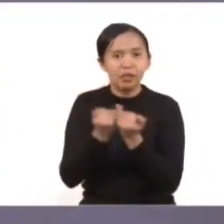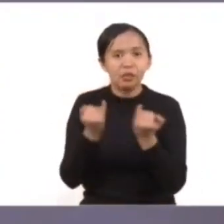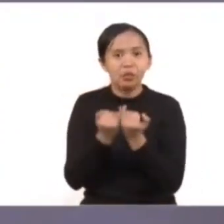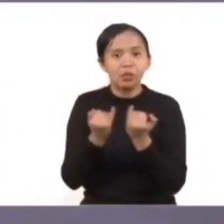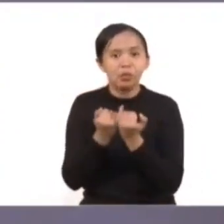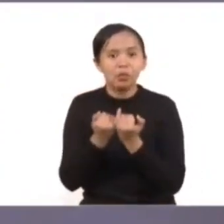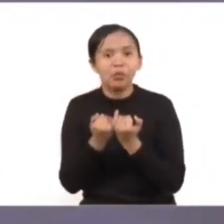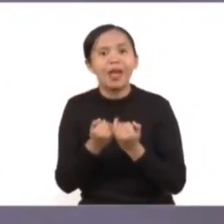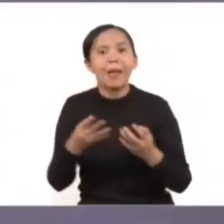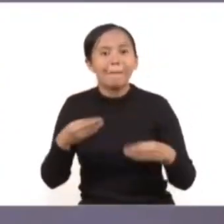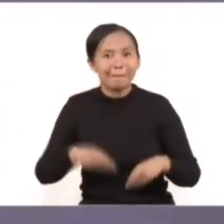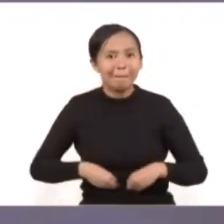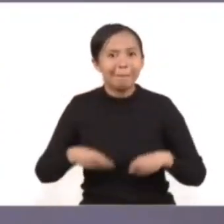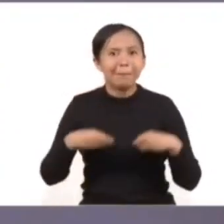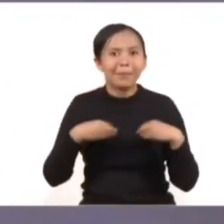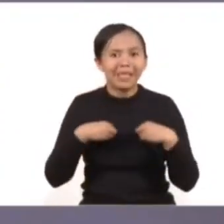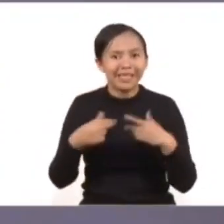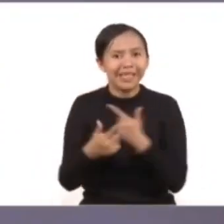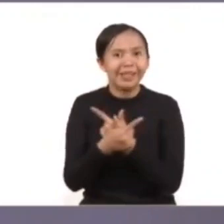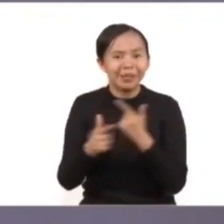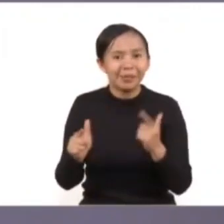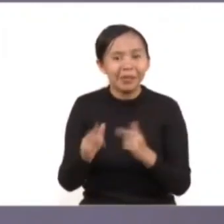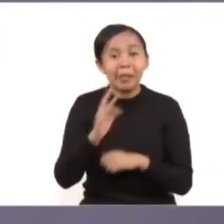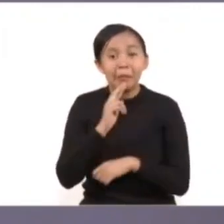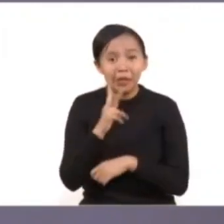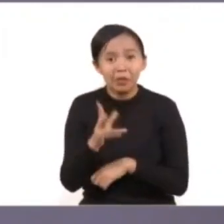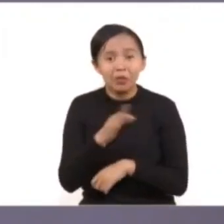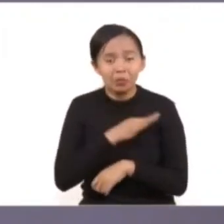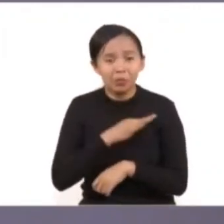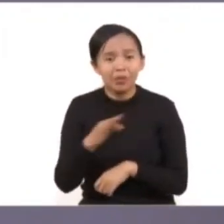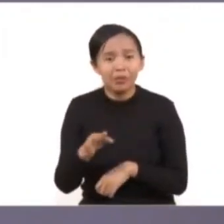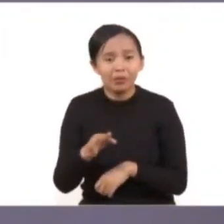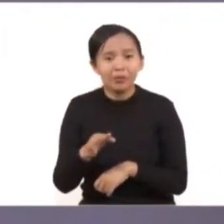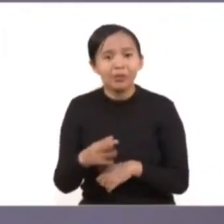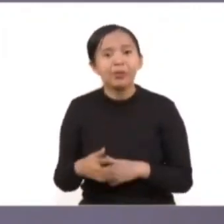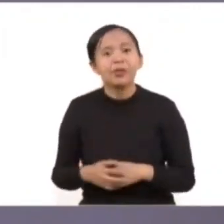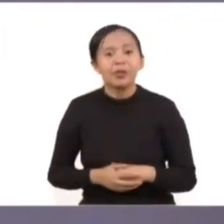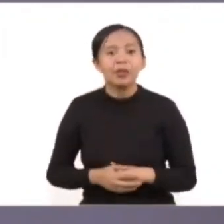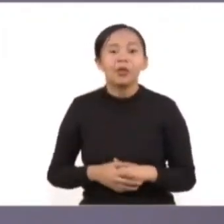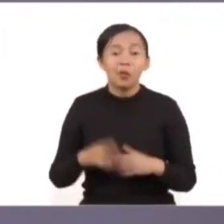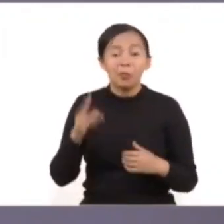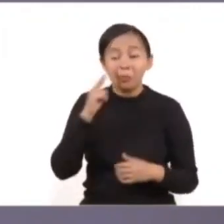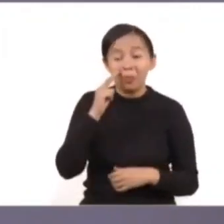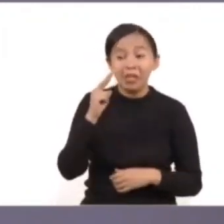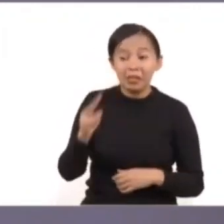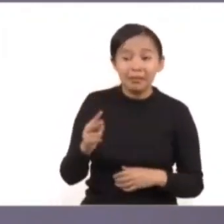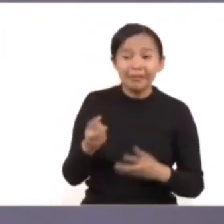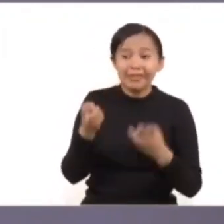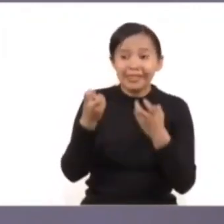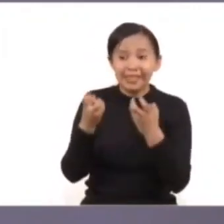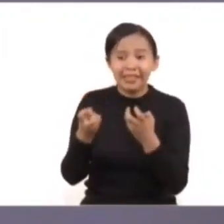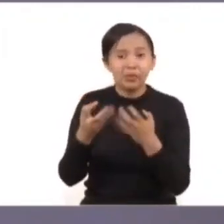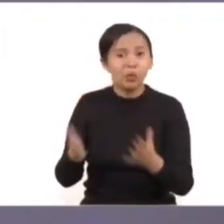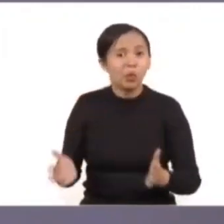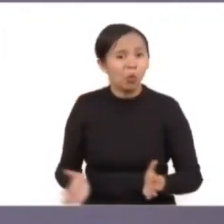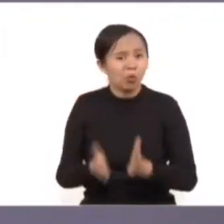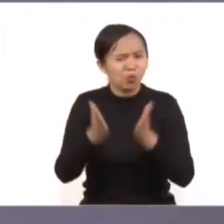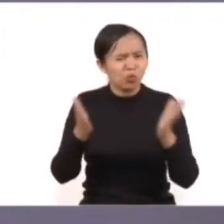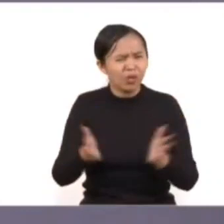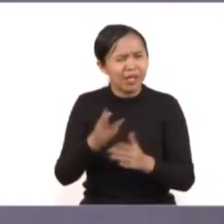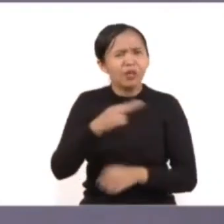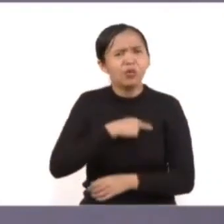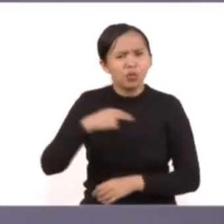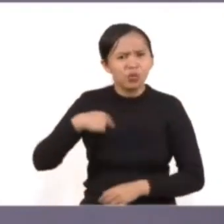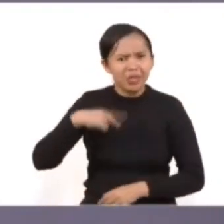el acceso a una vida libre de violencia y a una convivencia sana y pacífica revitaliza los ánimos que tenemos como